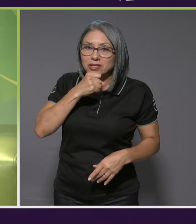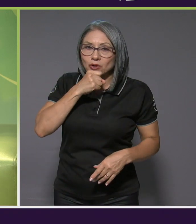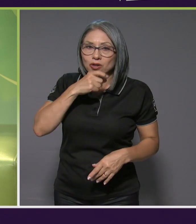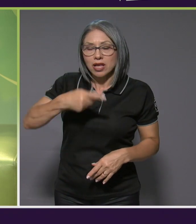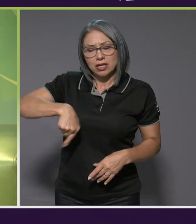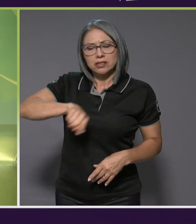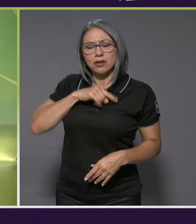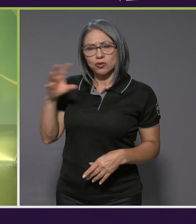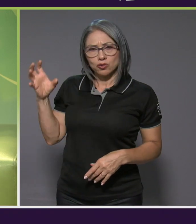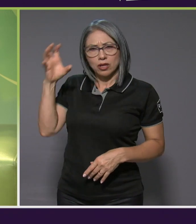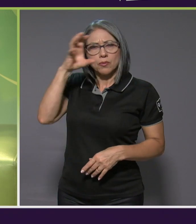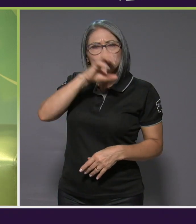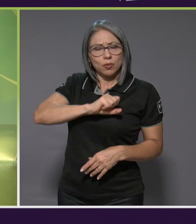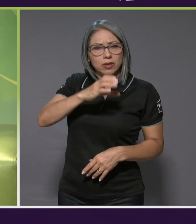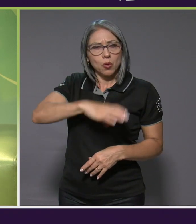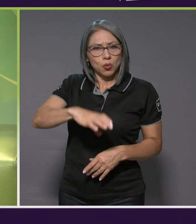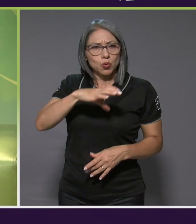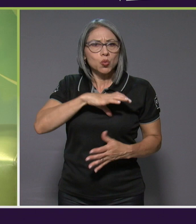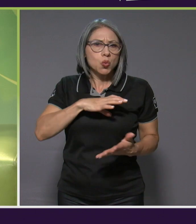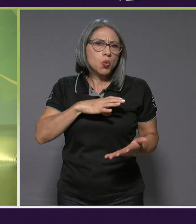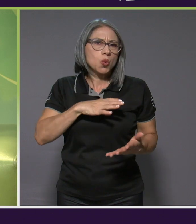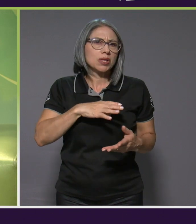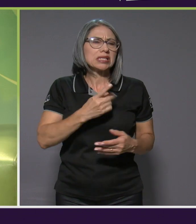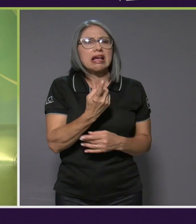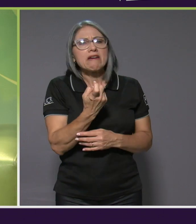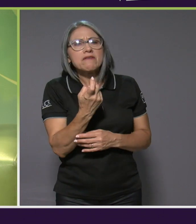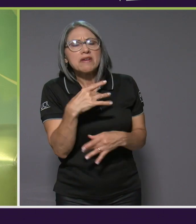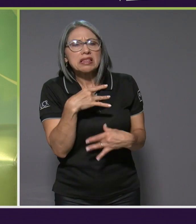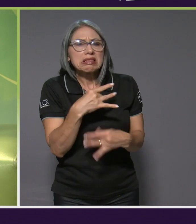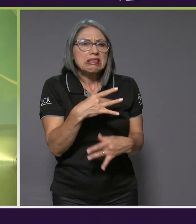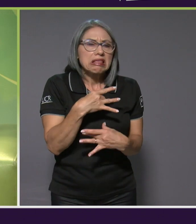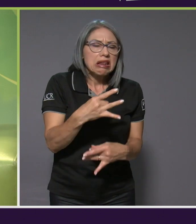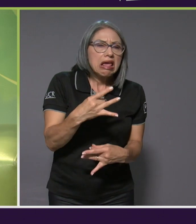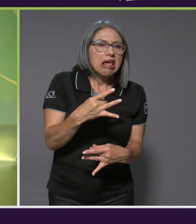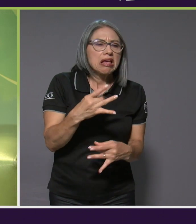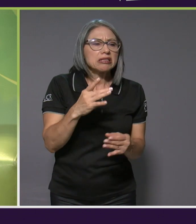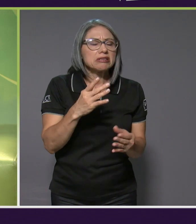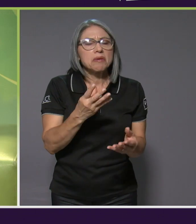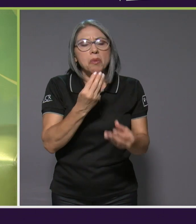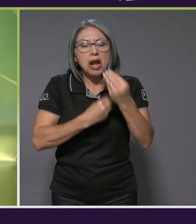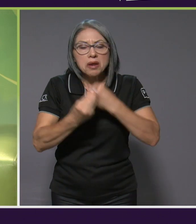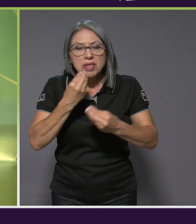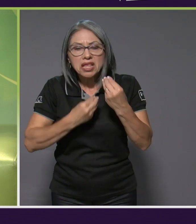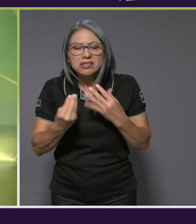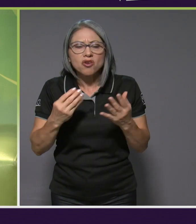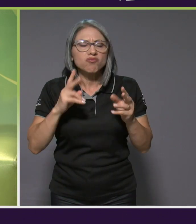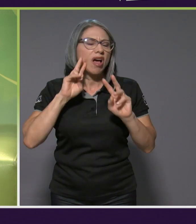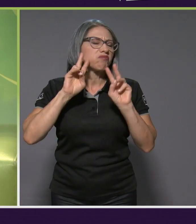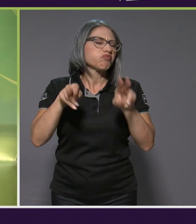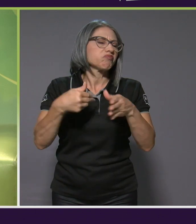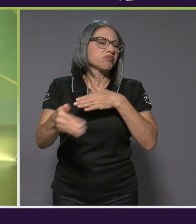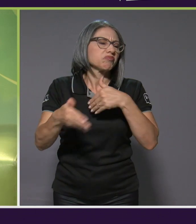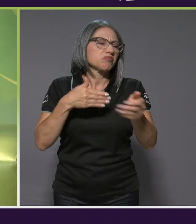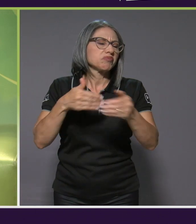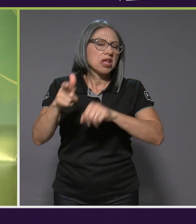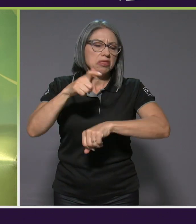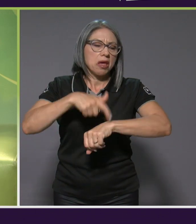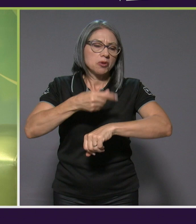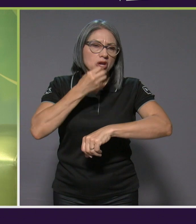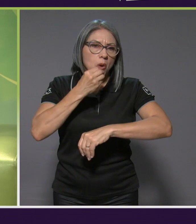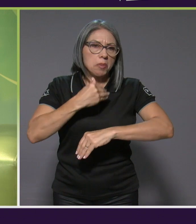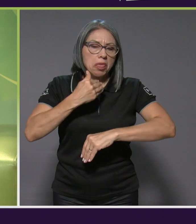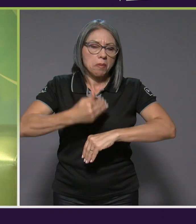tipo de conductas, ¿verdad?, como que hay un desinterés por la alimentación, por los tiempos de comida, por la preparación de los alimentos,